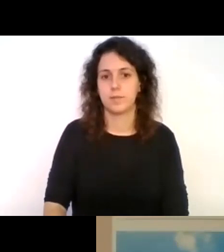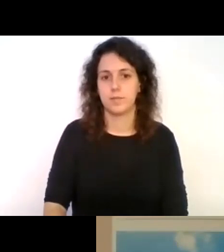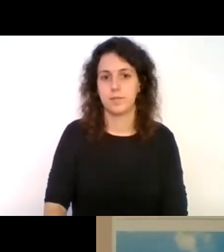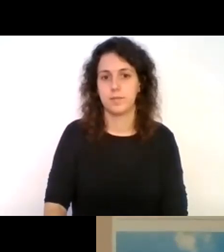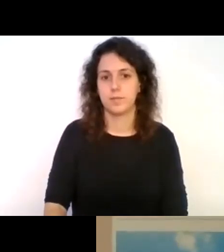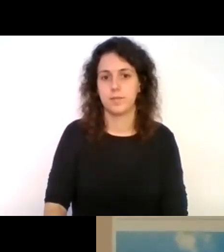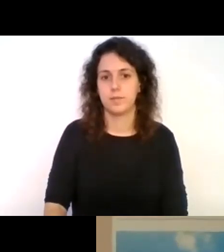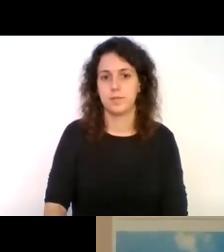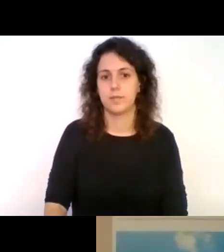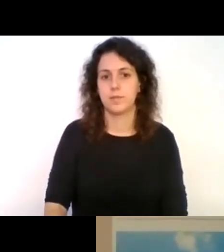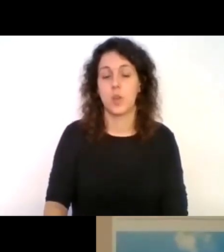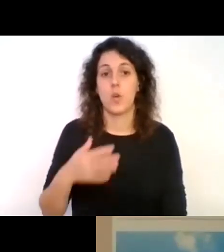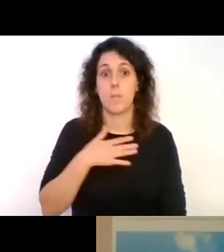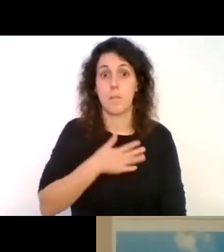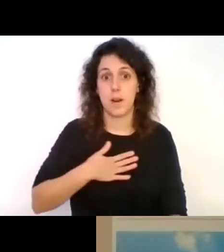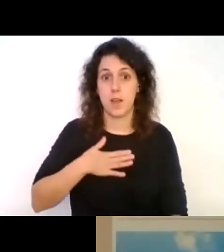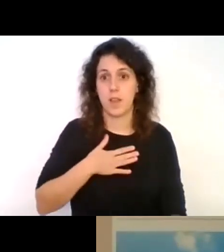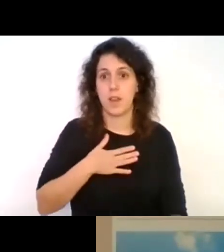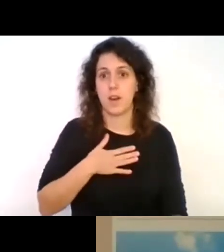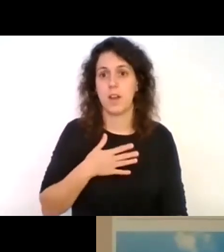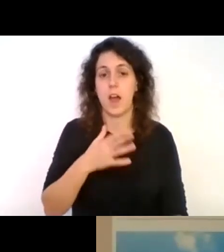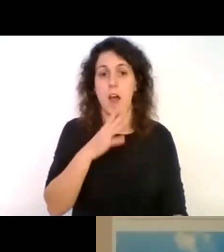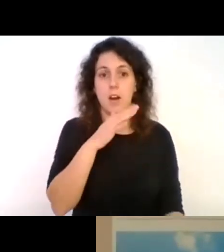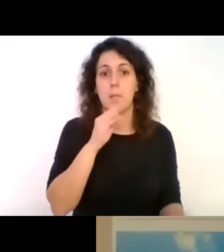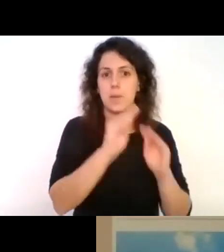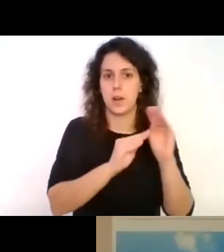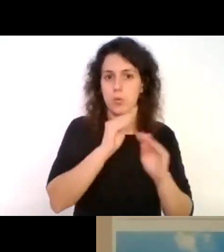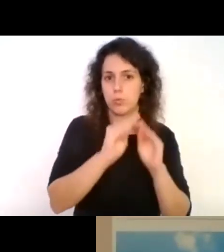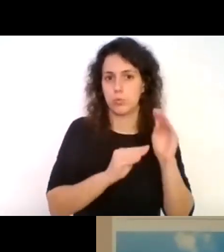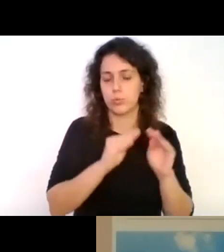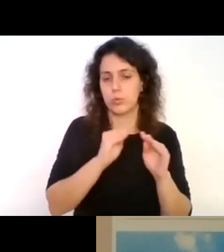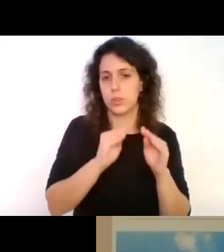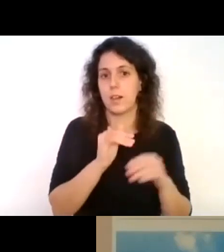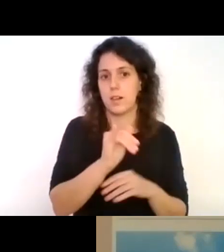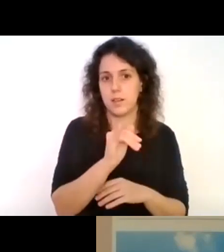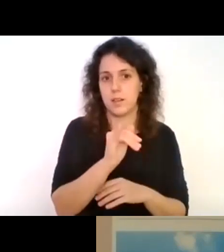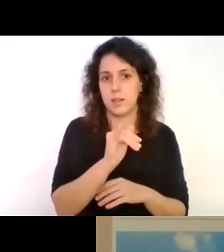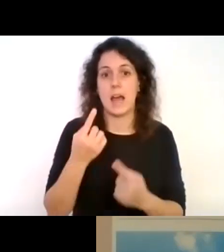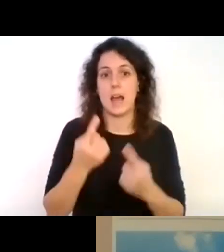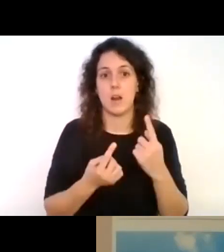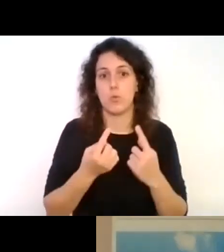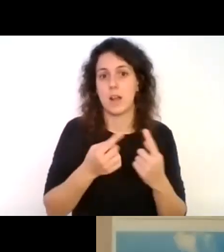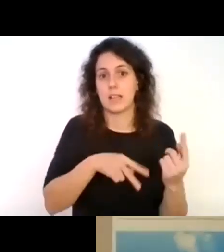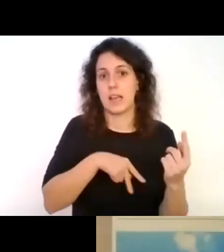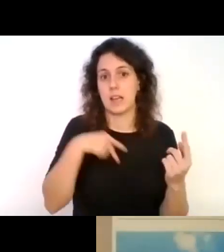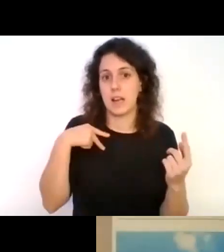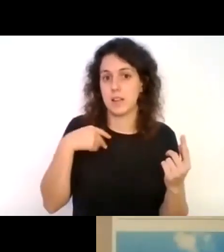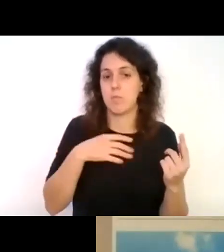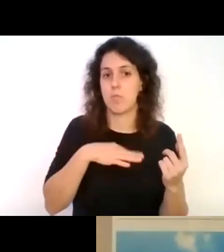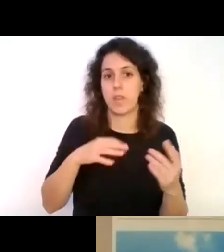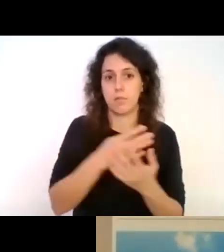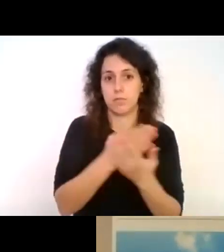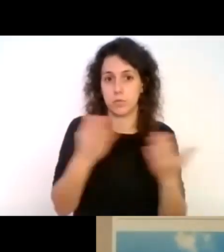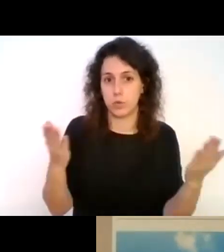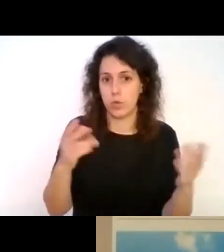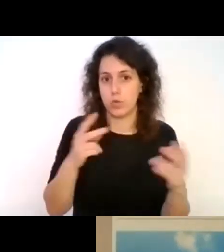ha sido todo un placer tenemos algunas preguntas para algunos y para otros hay alguna en general que puede ser para todos